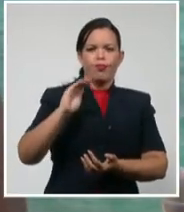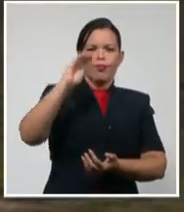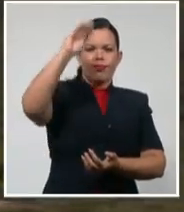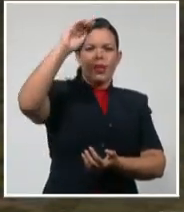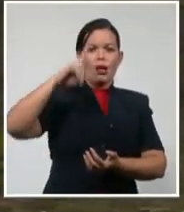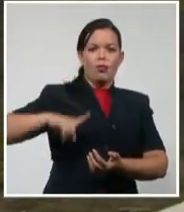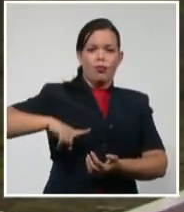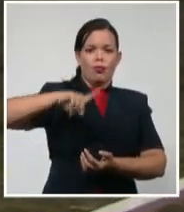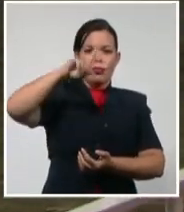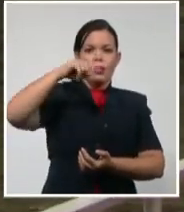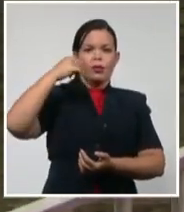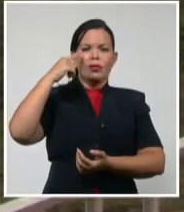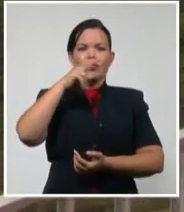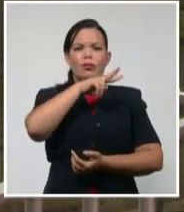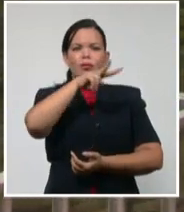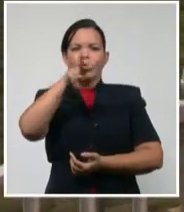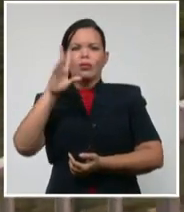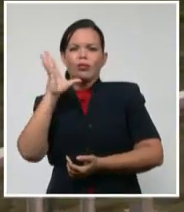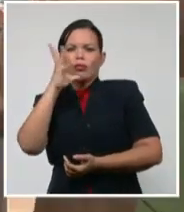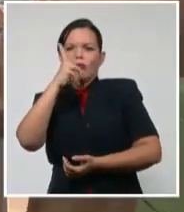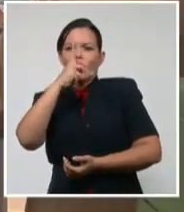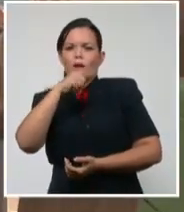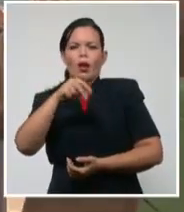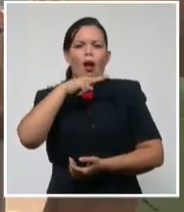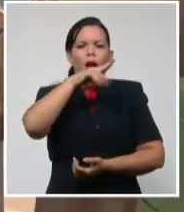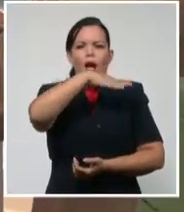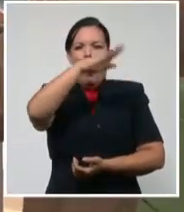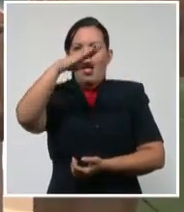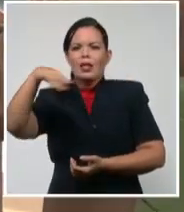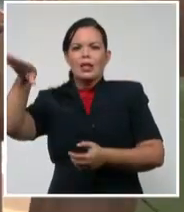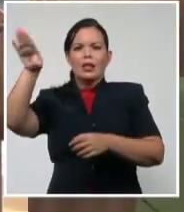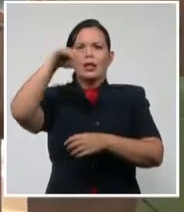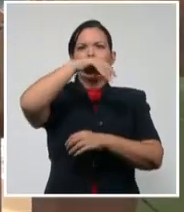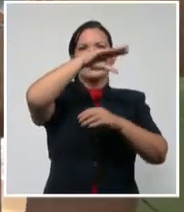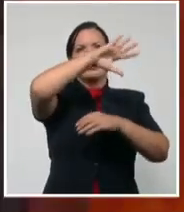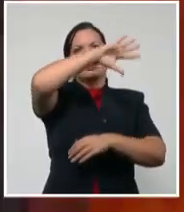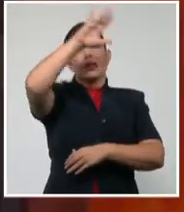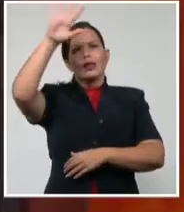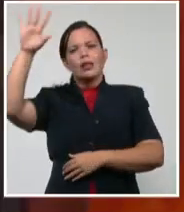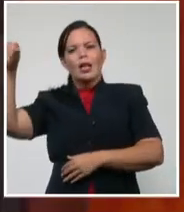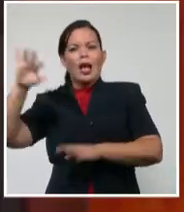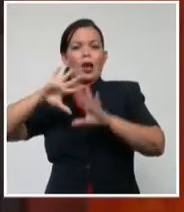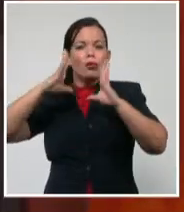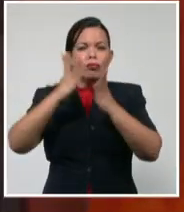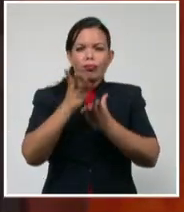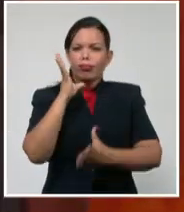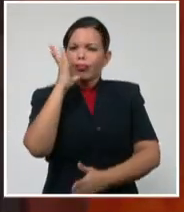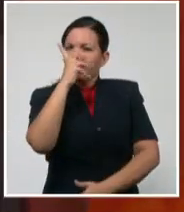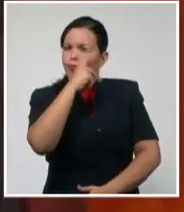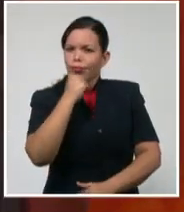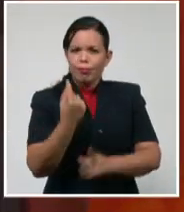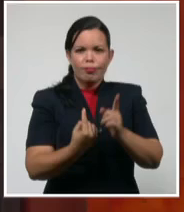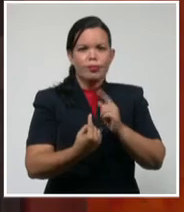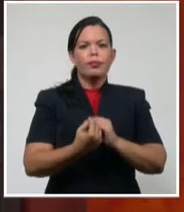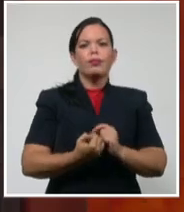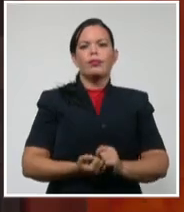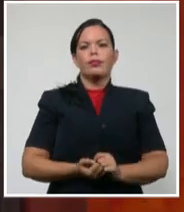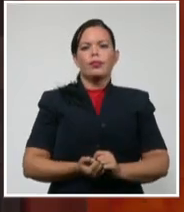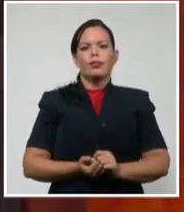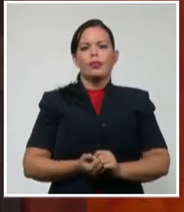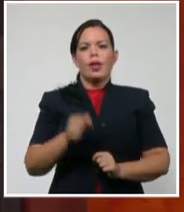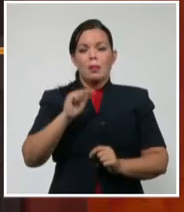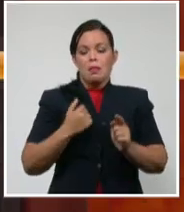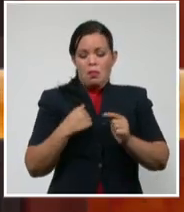cielo con el verdor de los bosques, fotografía que a la vista de los visitantes es única. La primera vez que vengo aquí a